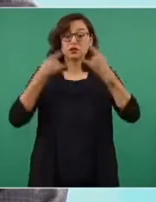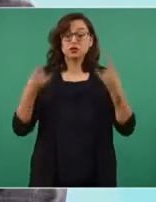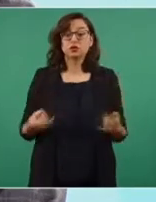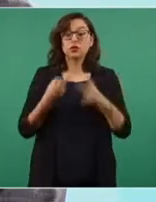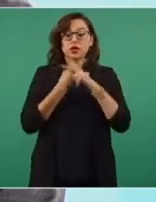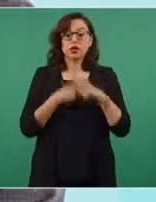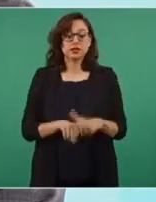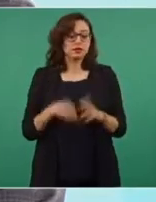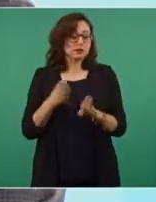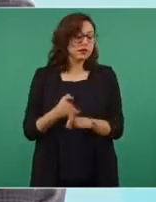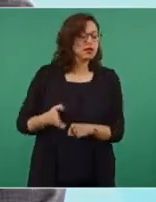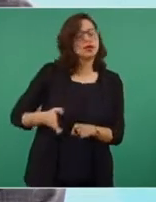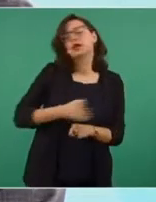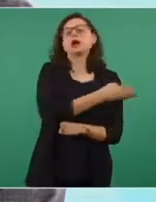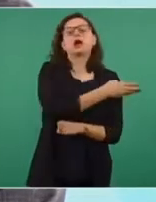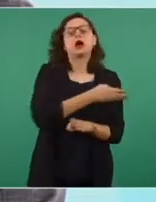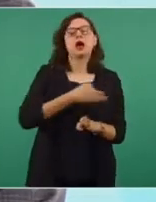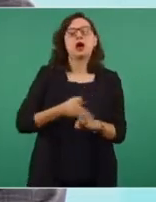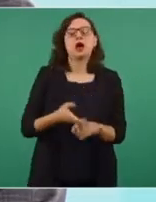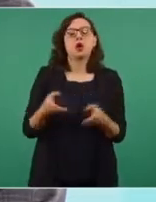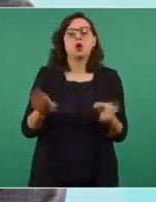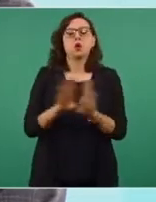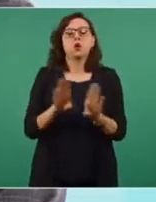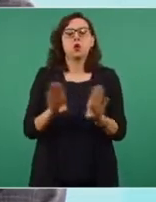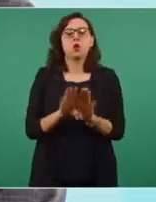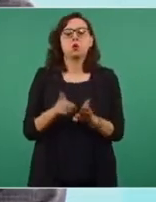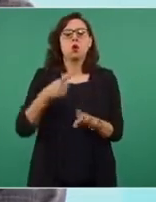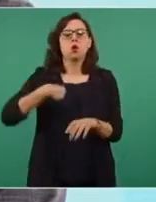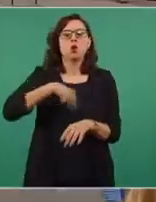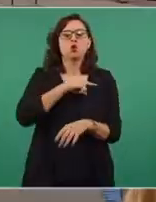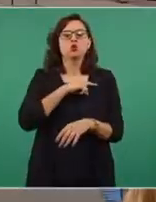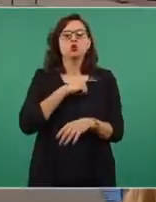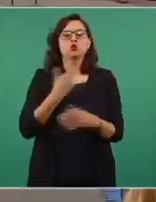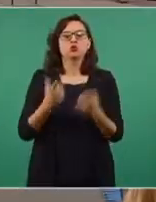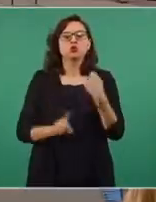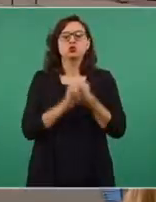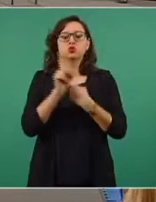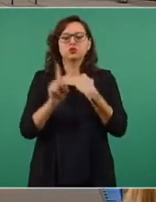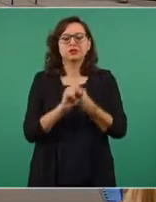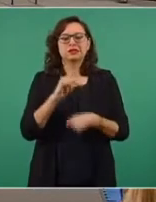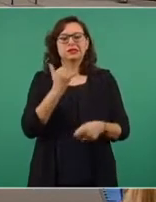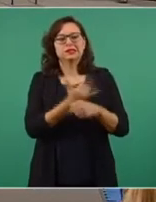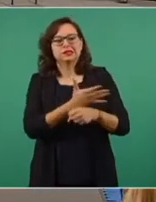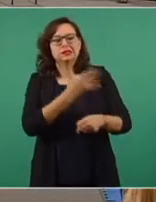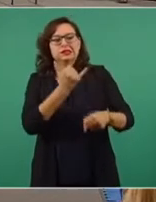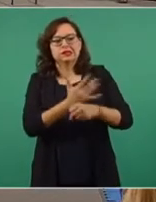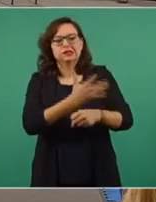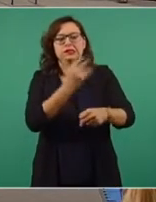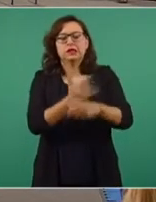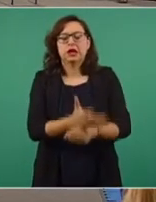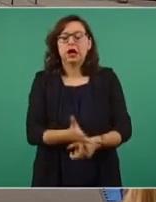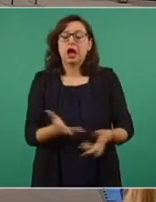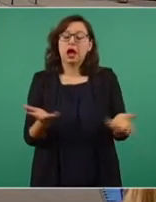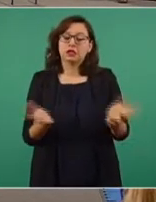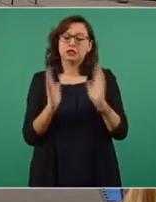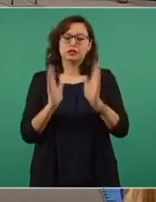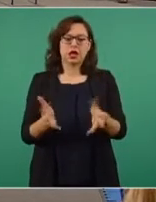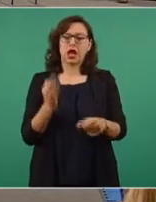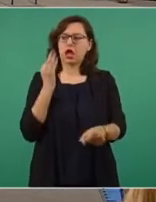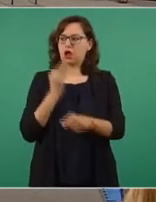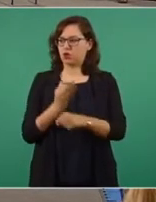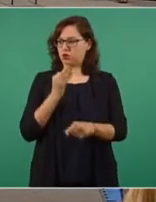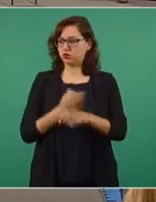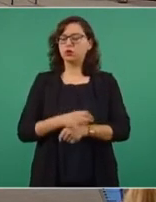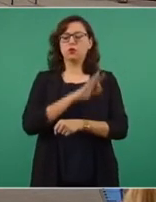los objetivos que perseguimos, los obstáculos que encontramos y vencimos para hoy dar un primer reporte de lo que se ha